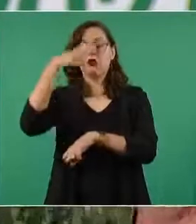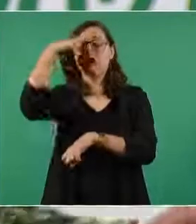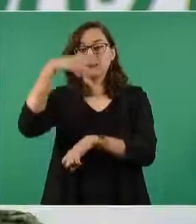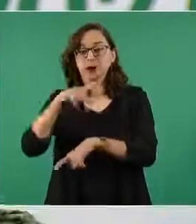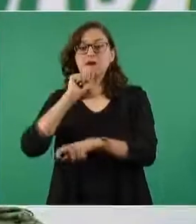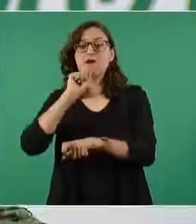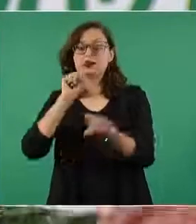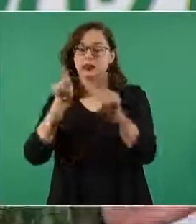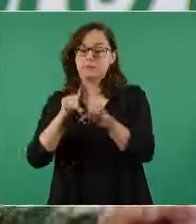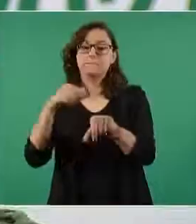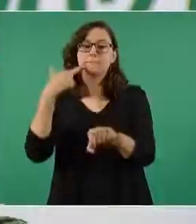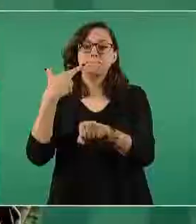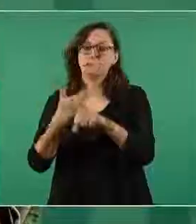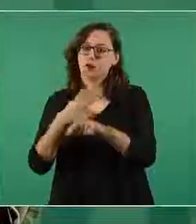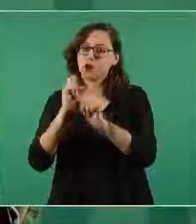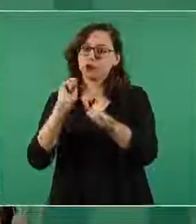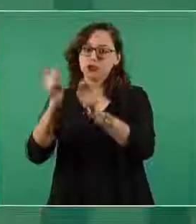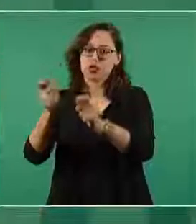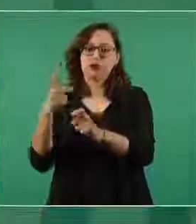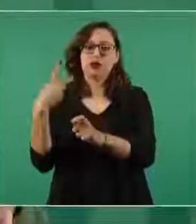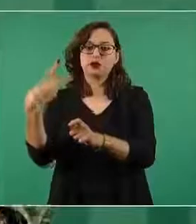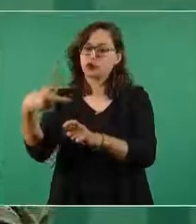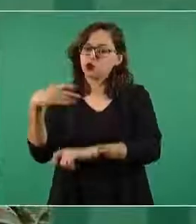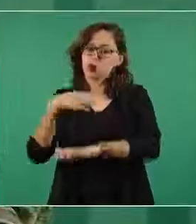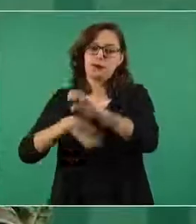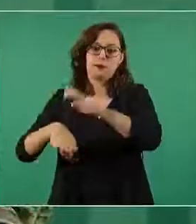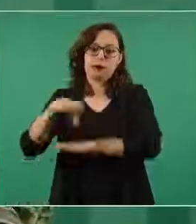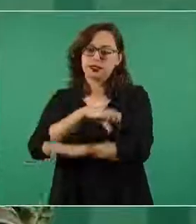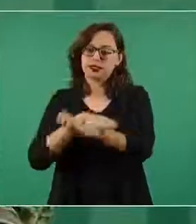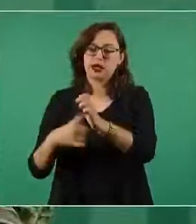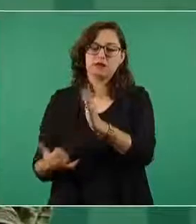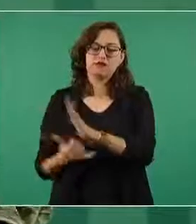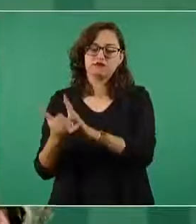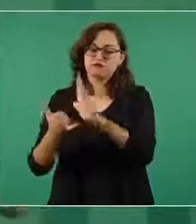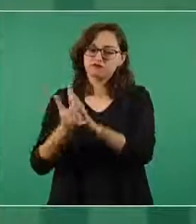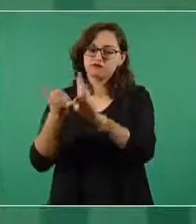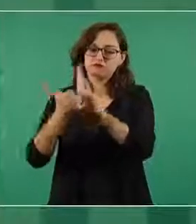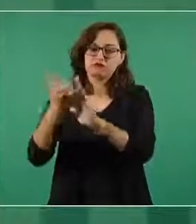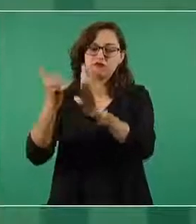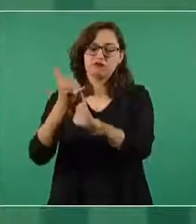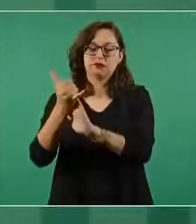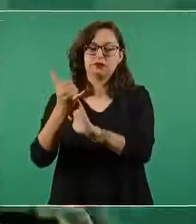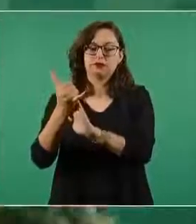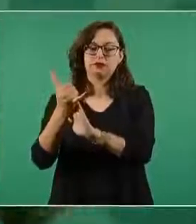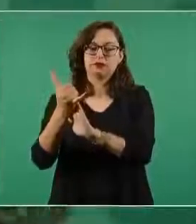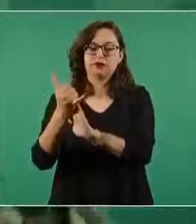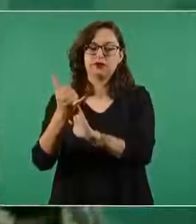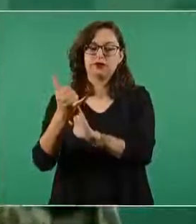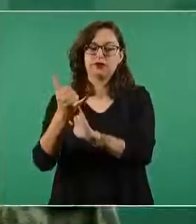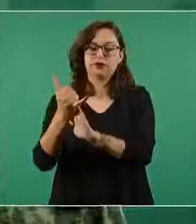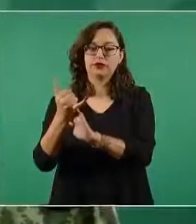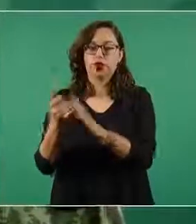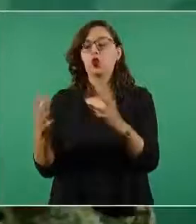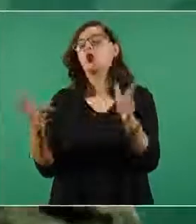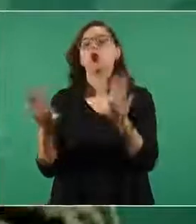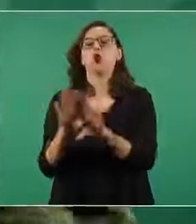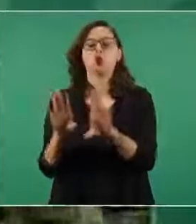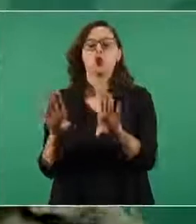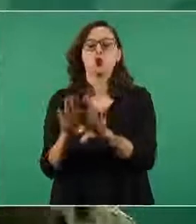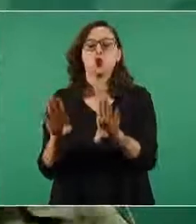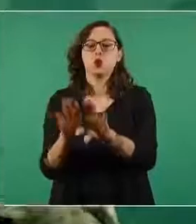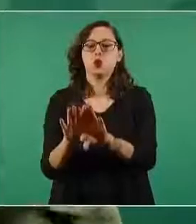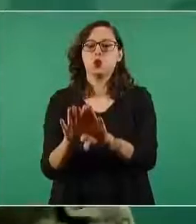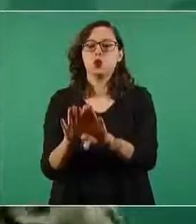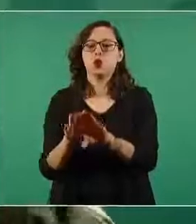destoblamiento de su concesión con la empresa que opera el circuito mexiquense de construir un distribuidor que